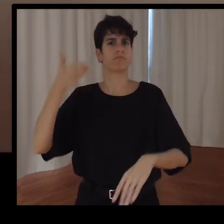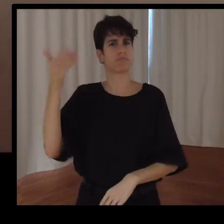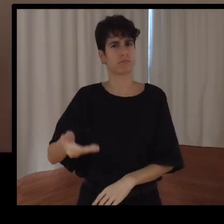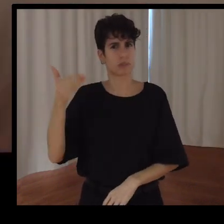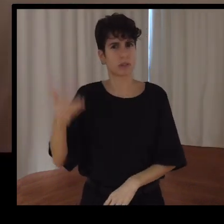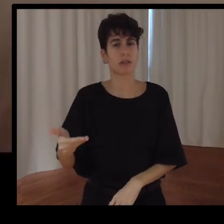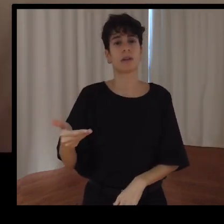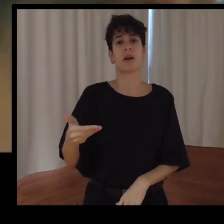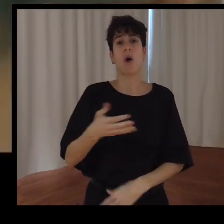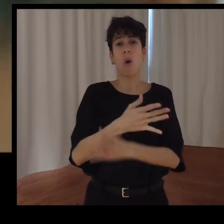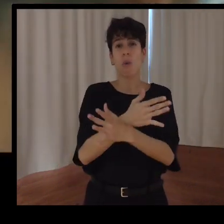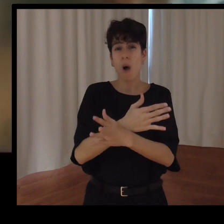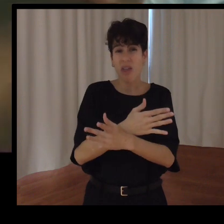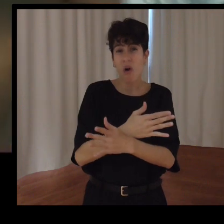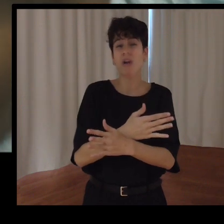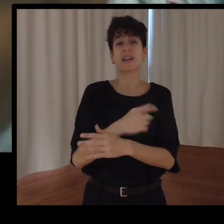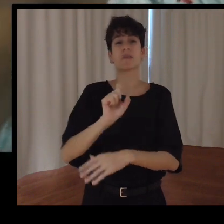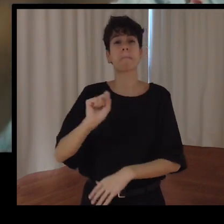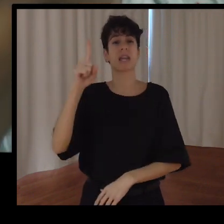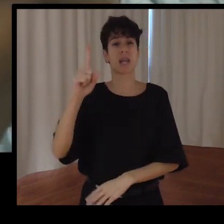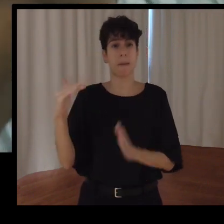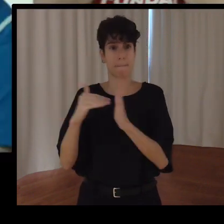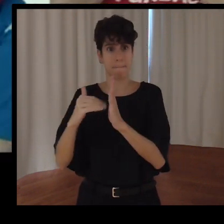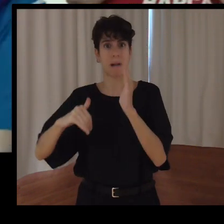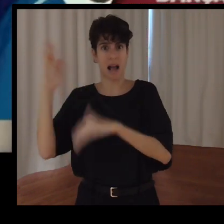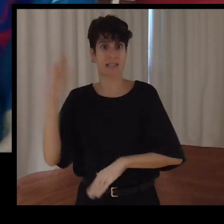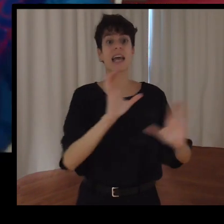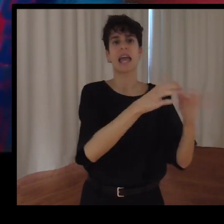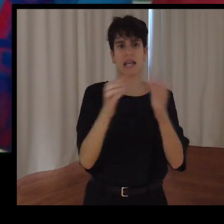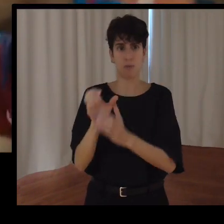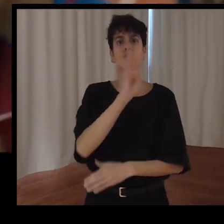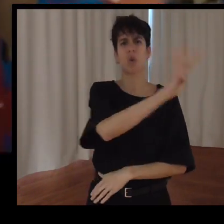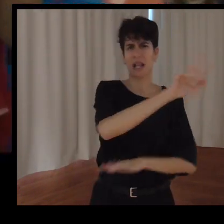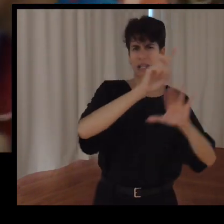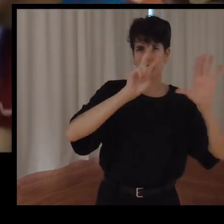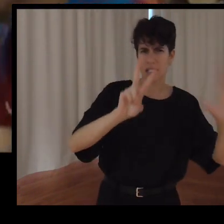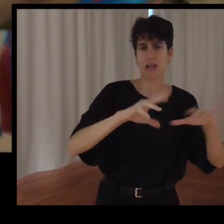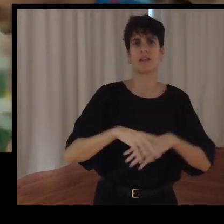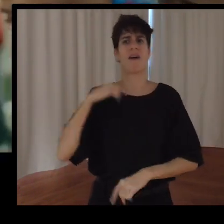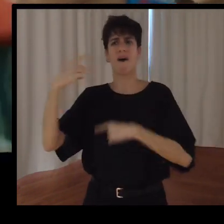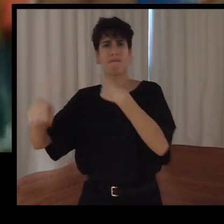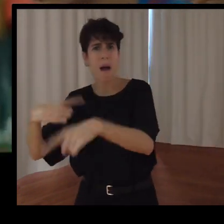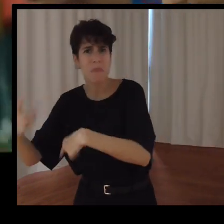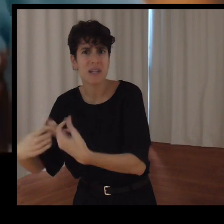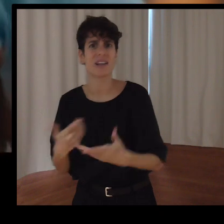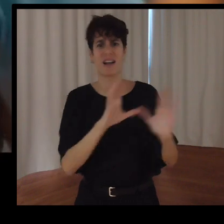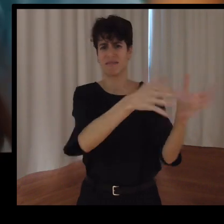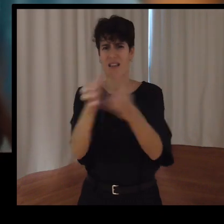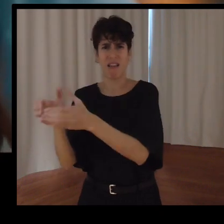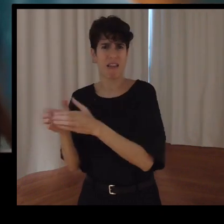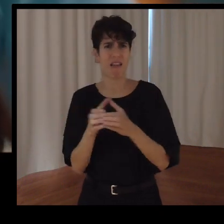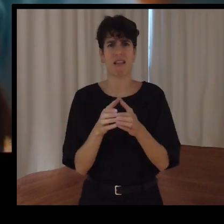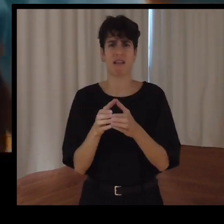jugadores, voluntarios, patrocinadores, familias. Para explicar que nuestras diferencias